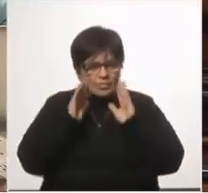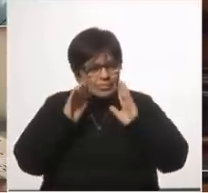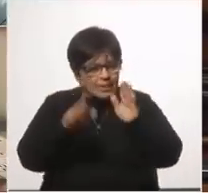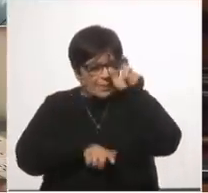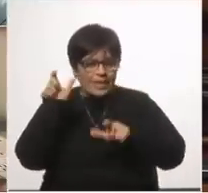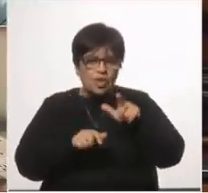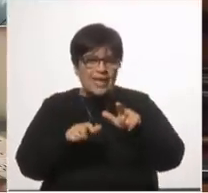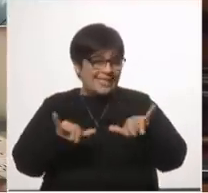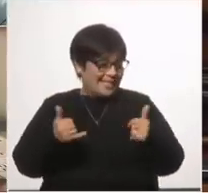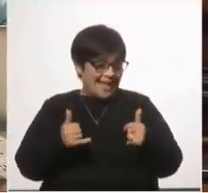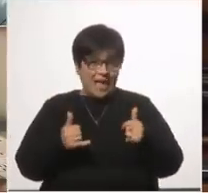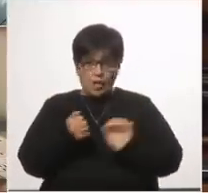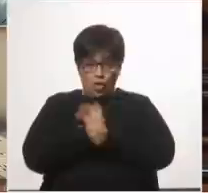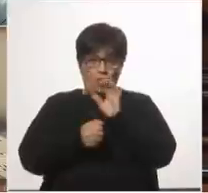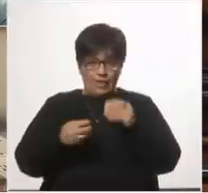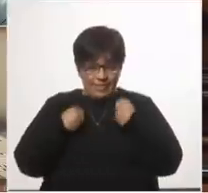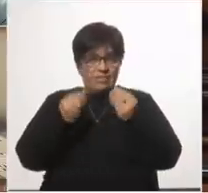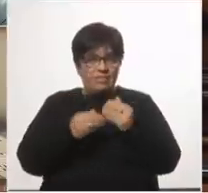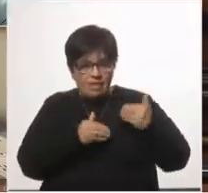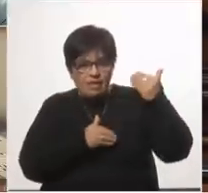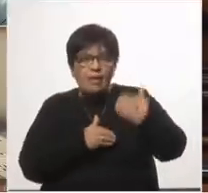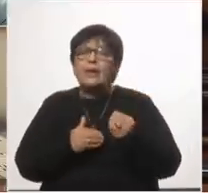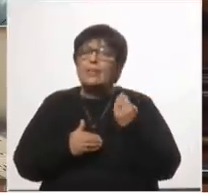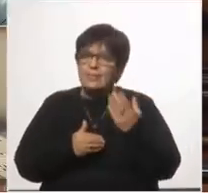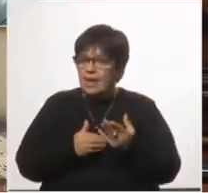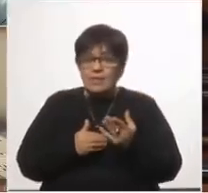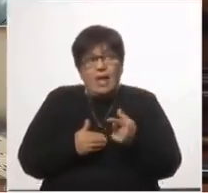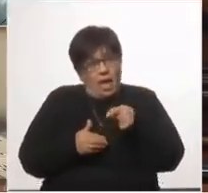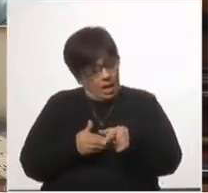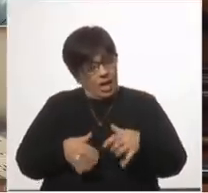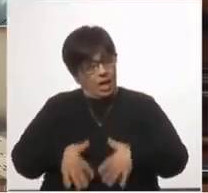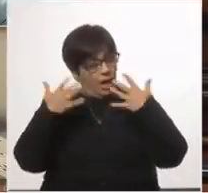problema serio del futuro un problema sobre el que vemos mucha improvisación